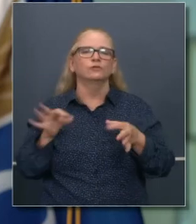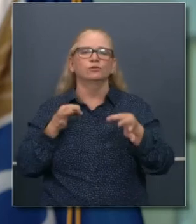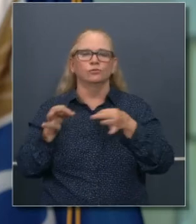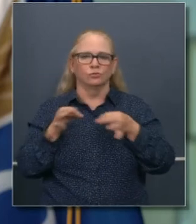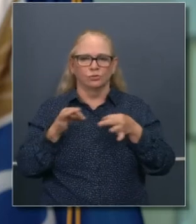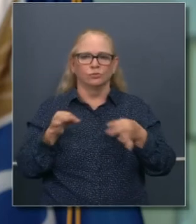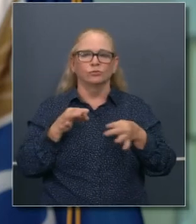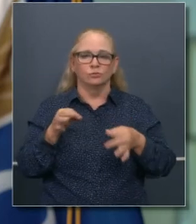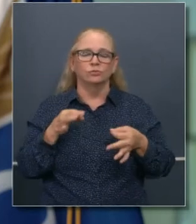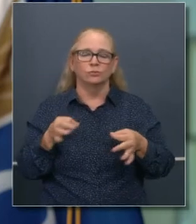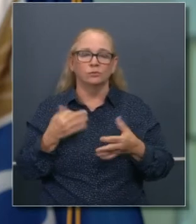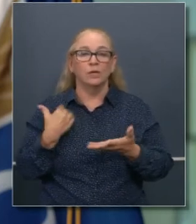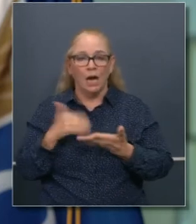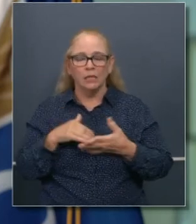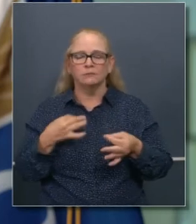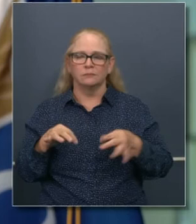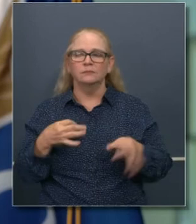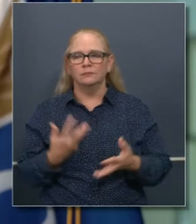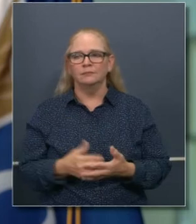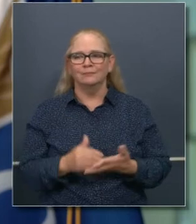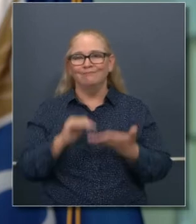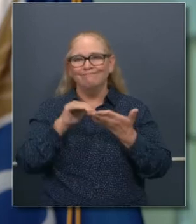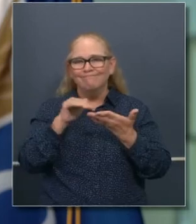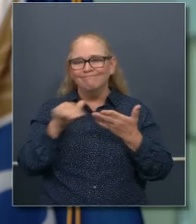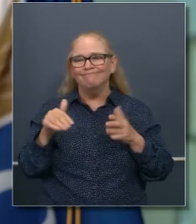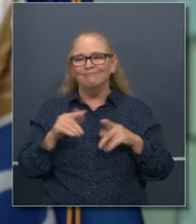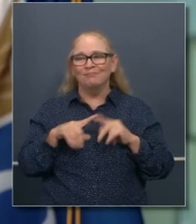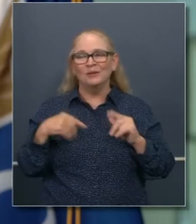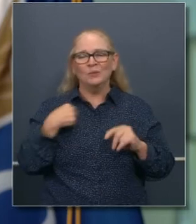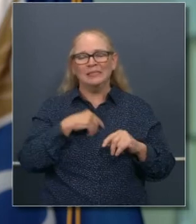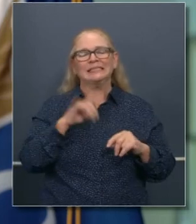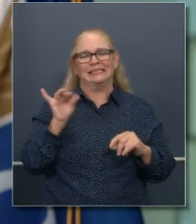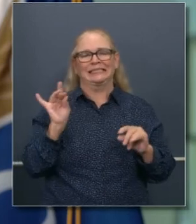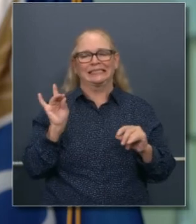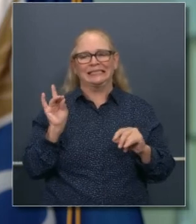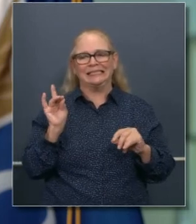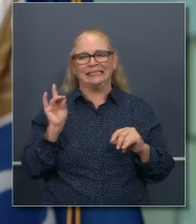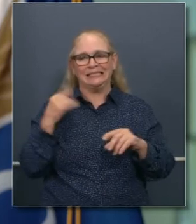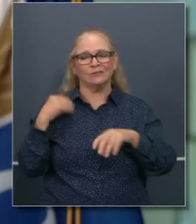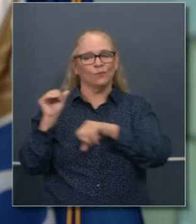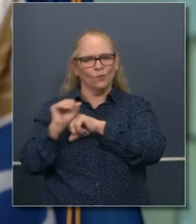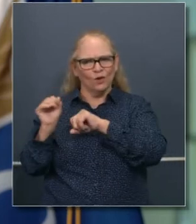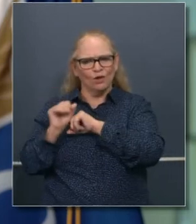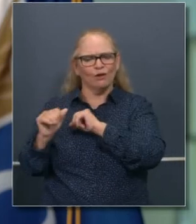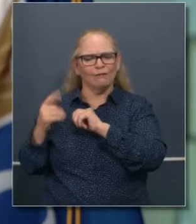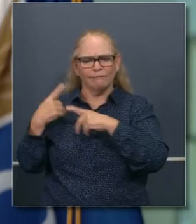Y perdónenme, pero en cuanto al trabajo que se presentó y que se ha hecho,